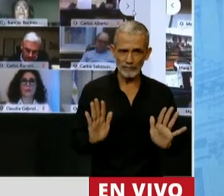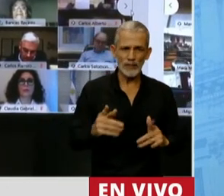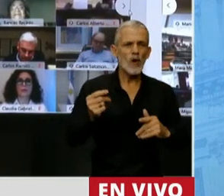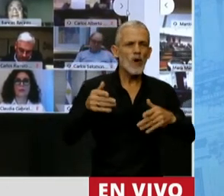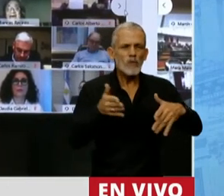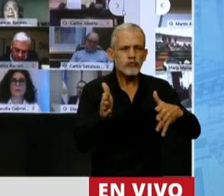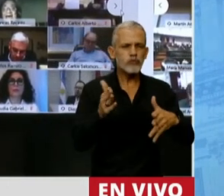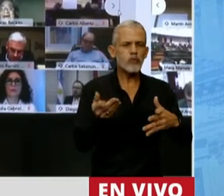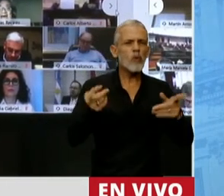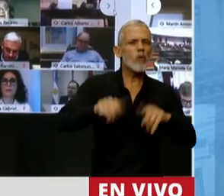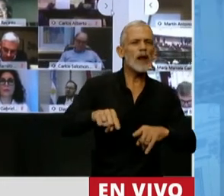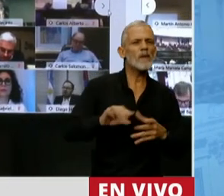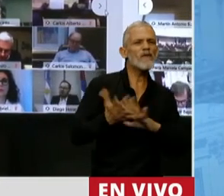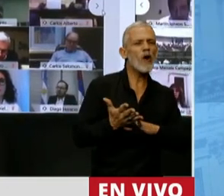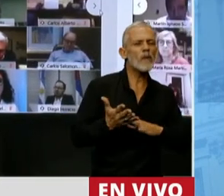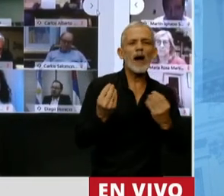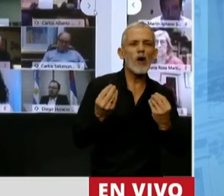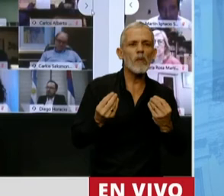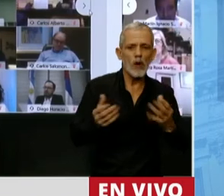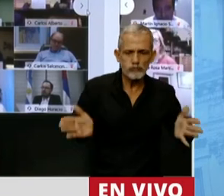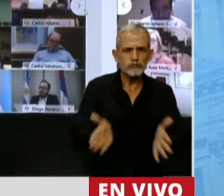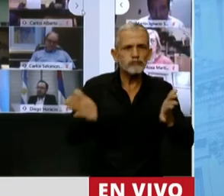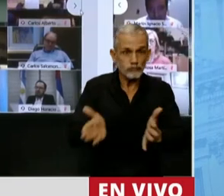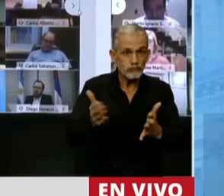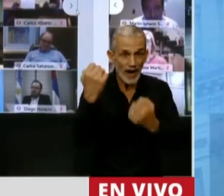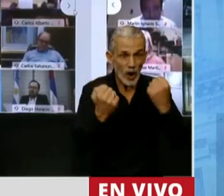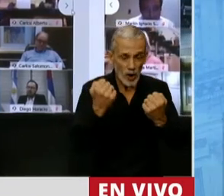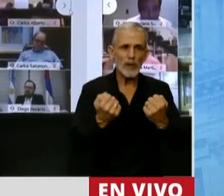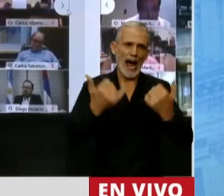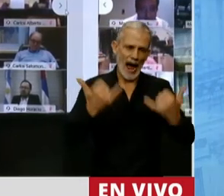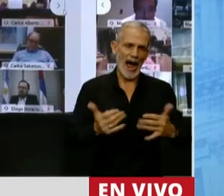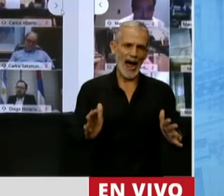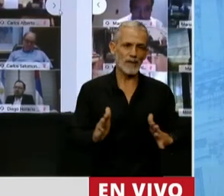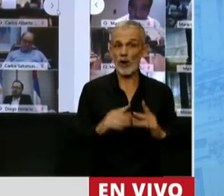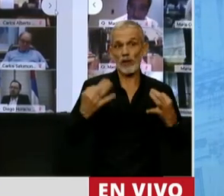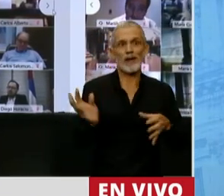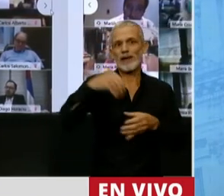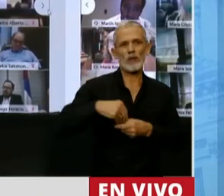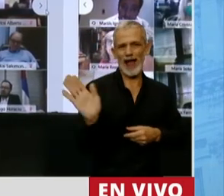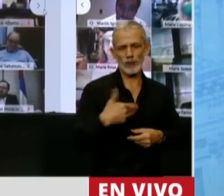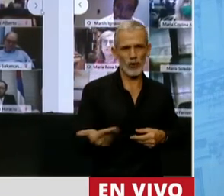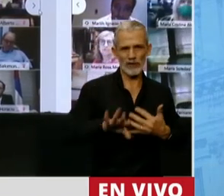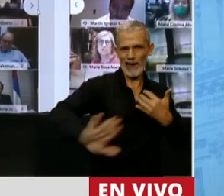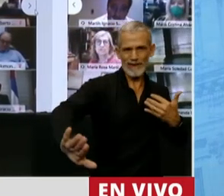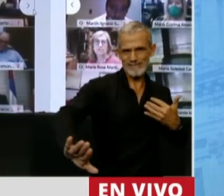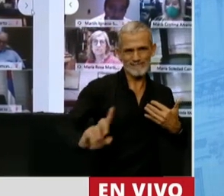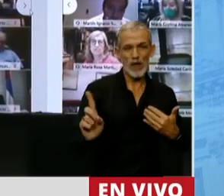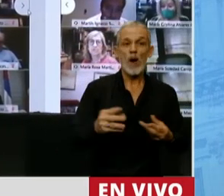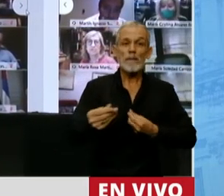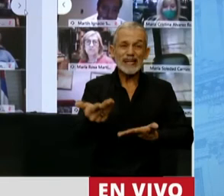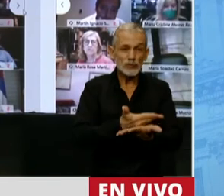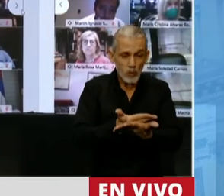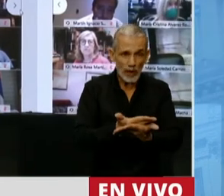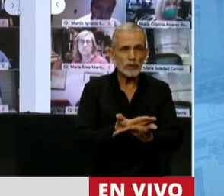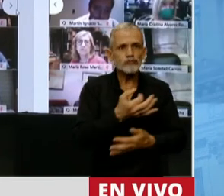un camino de recuperación. Nada más que ese camino de recuperación nos debe incluir a todos. Digo, este presupuesto